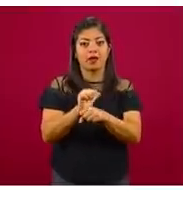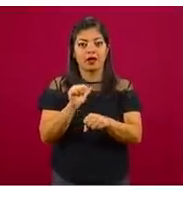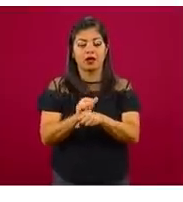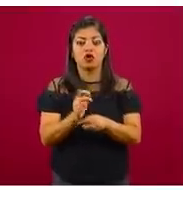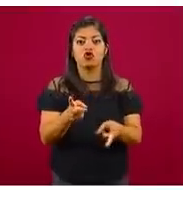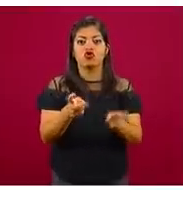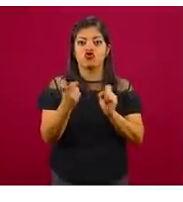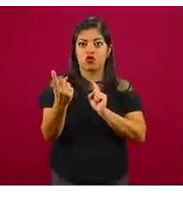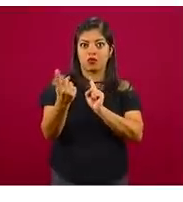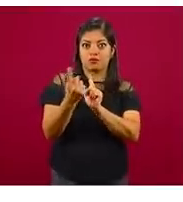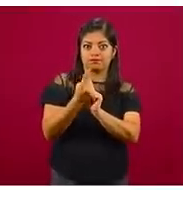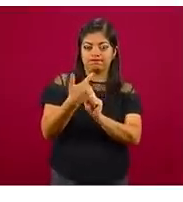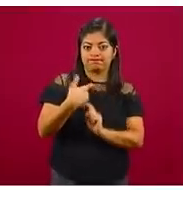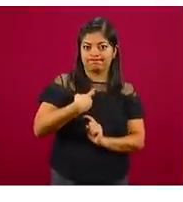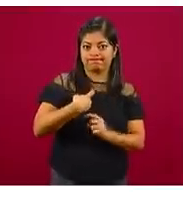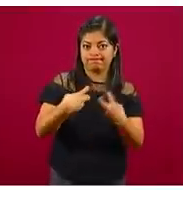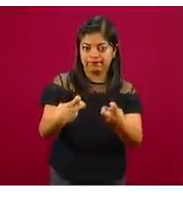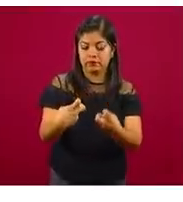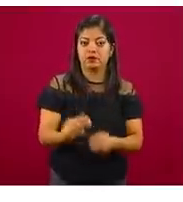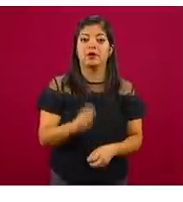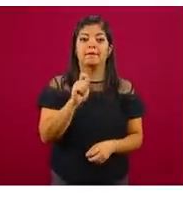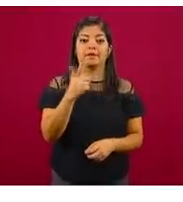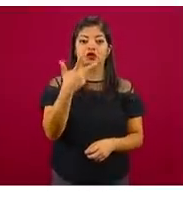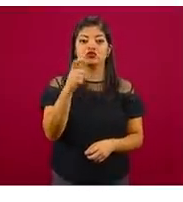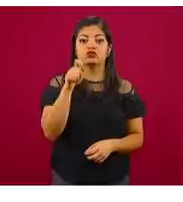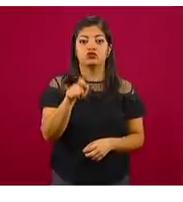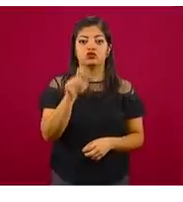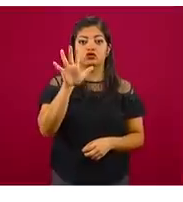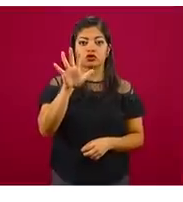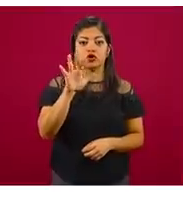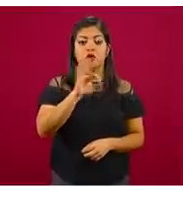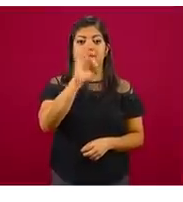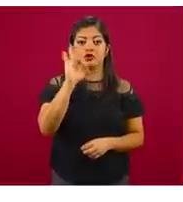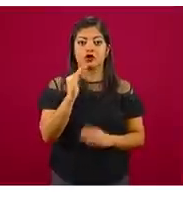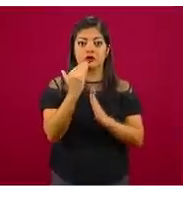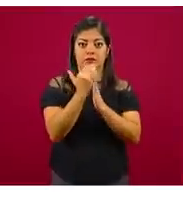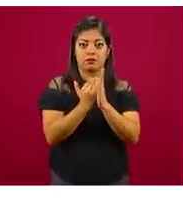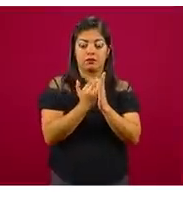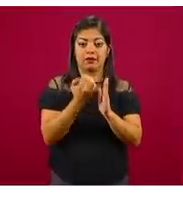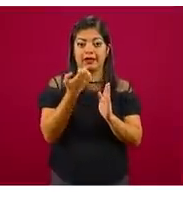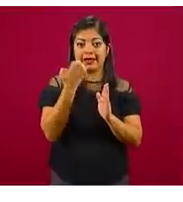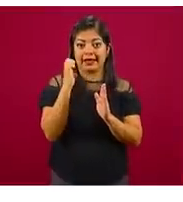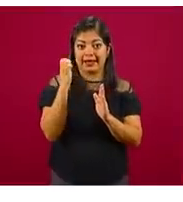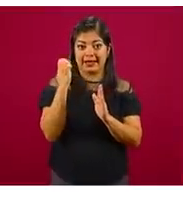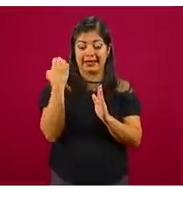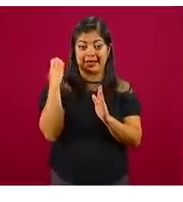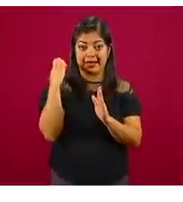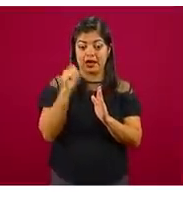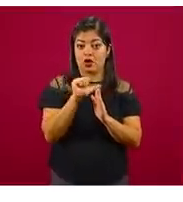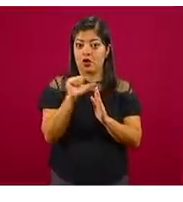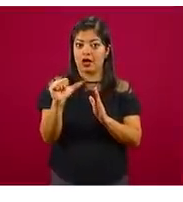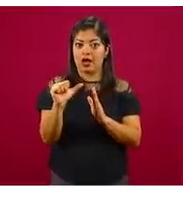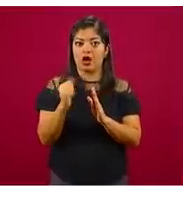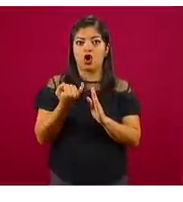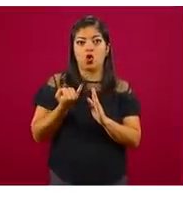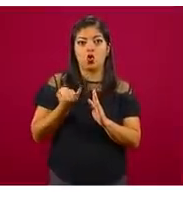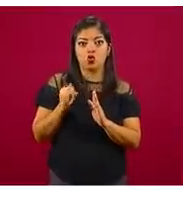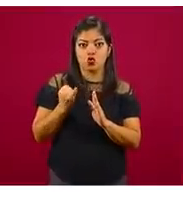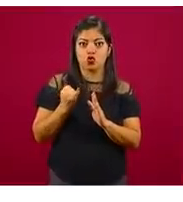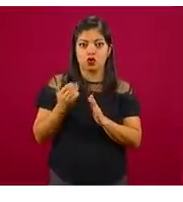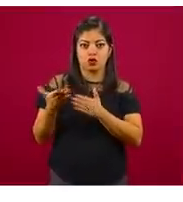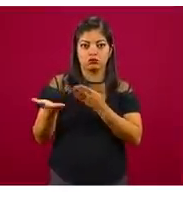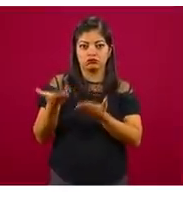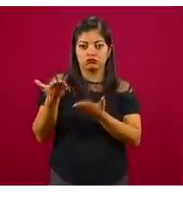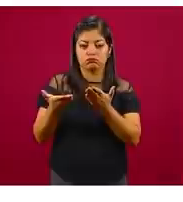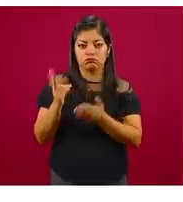transeúntes 28.5 por ciento menos. Enero-junio, este es un comparativo, enero-junio